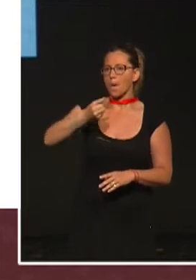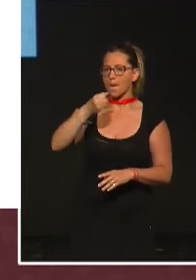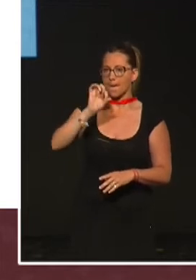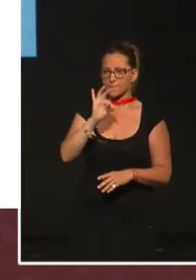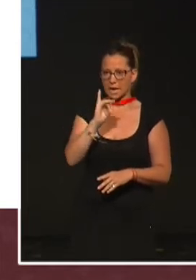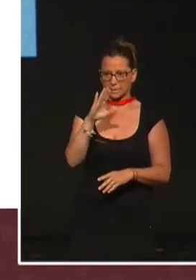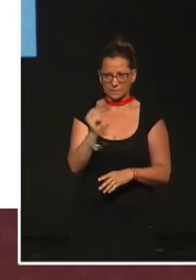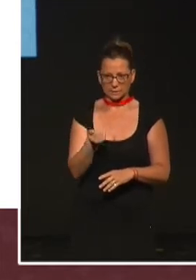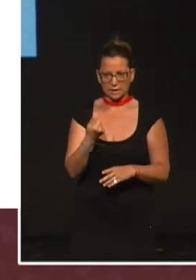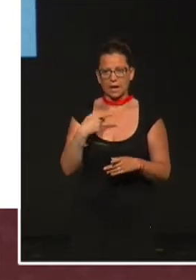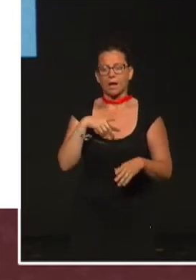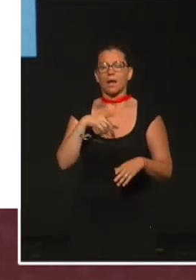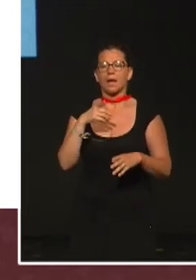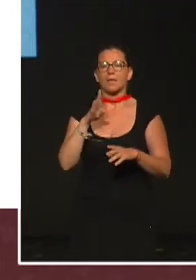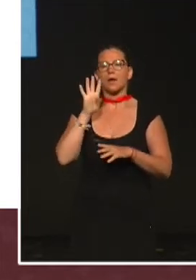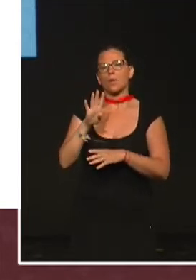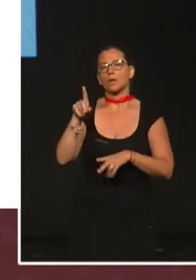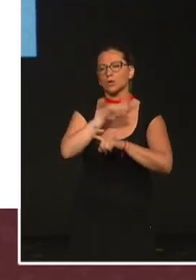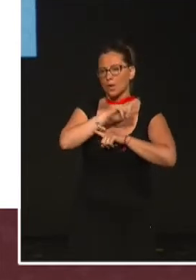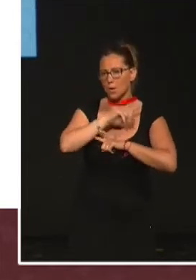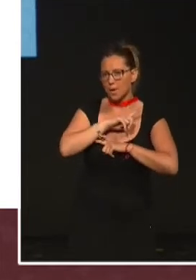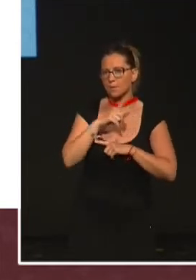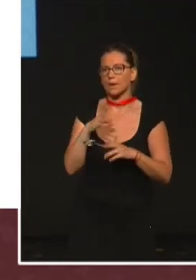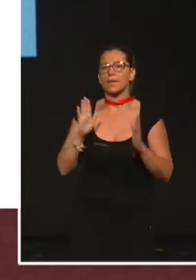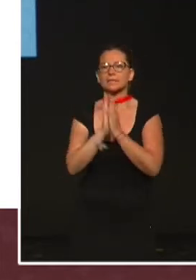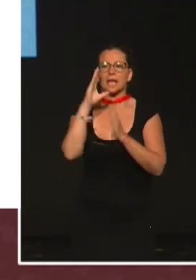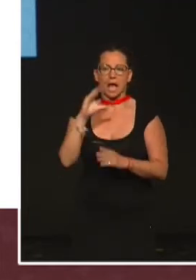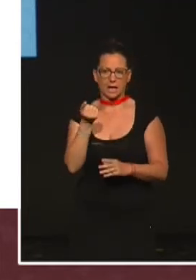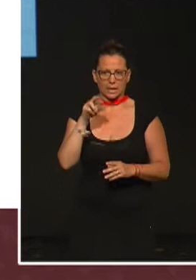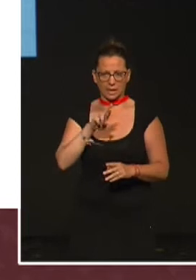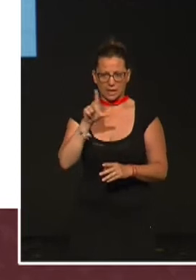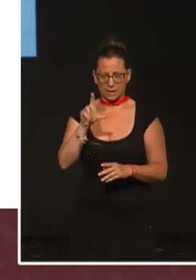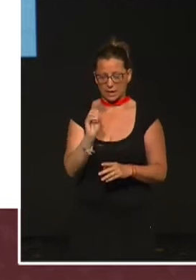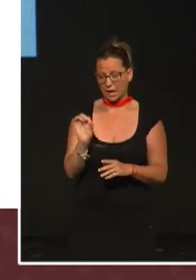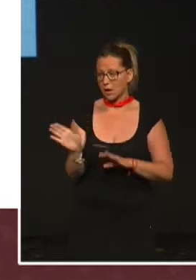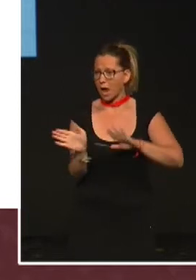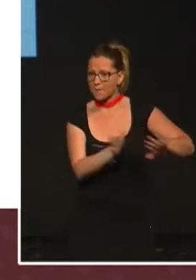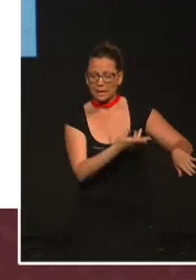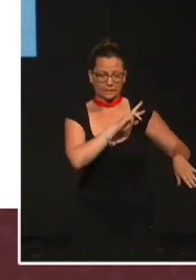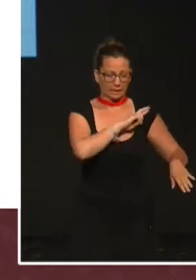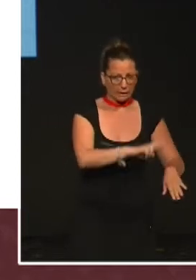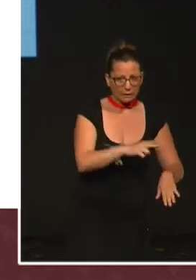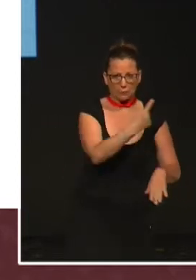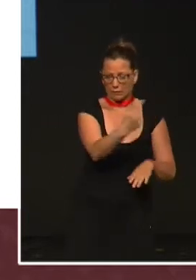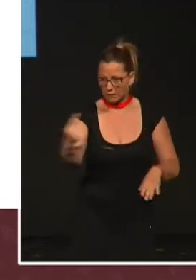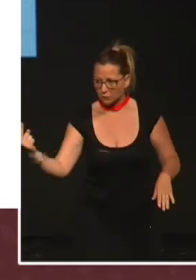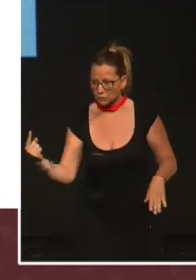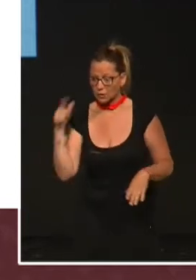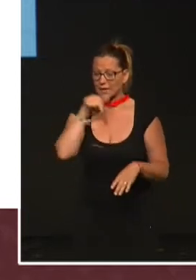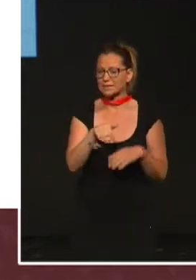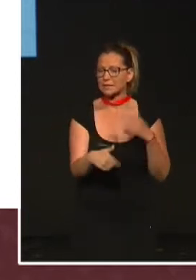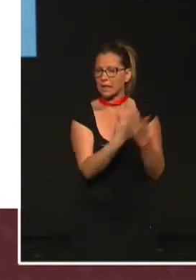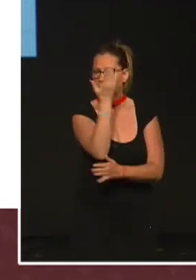noviembre, es San Carlos Borromeo, que era un obispo italiano. Independientemente de las creencias religiosas de cada uno de nosotros, pues ese día